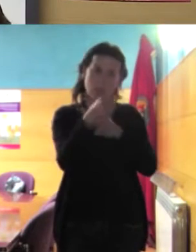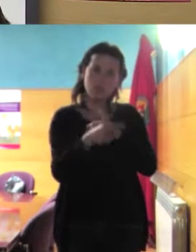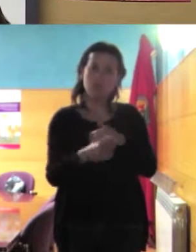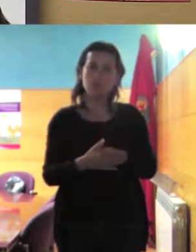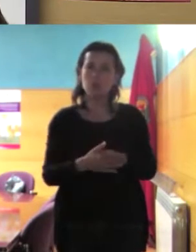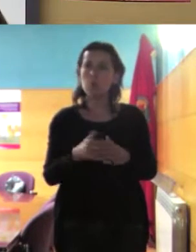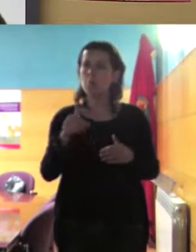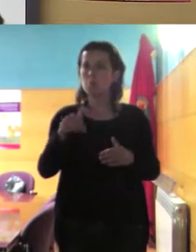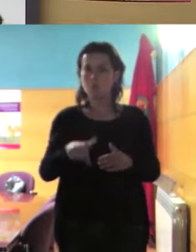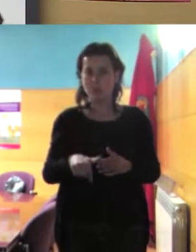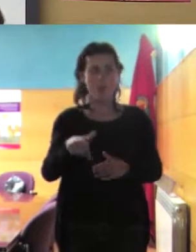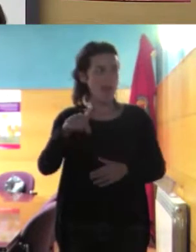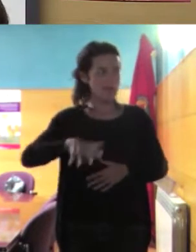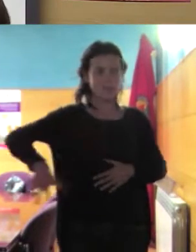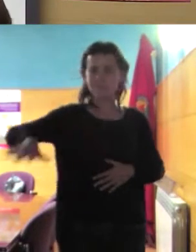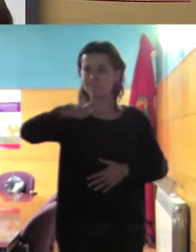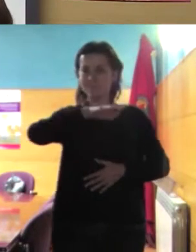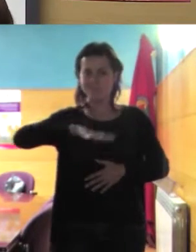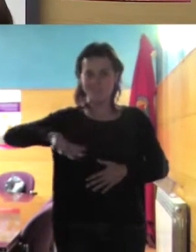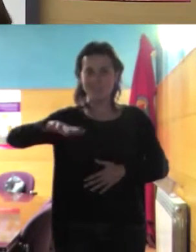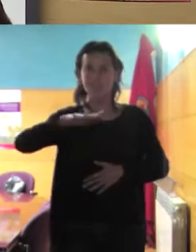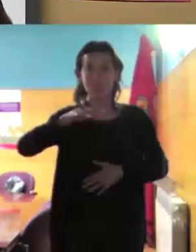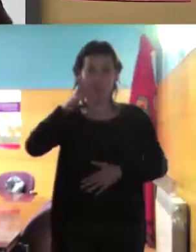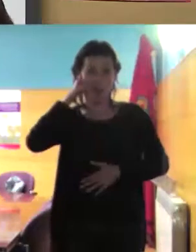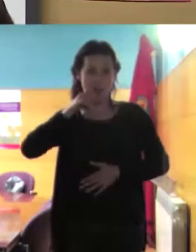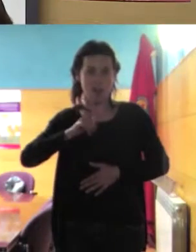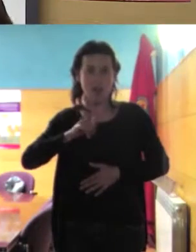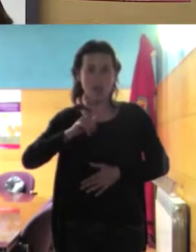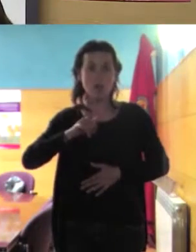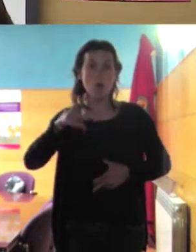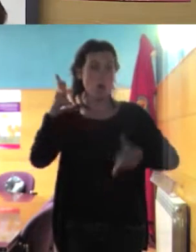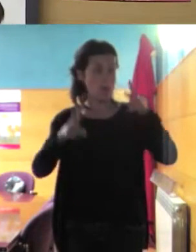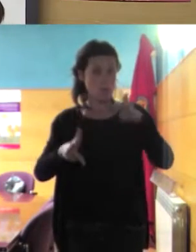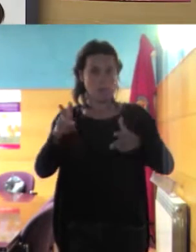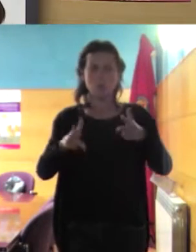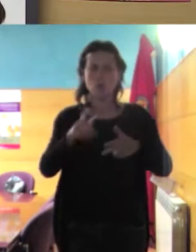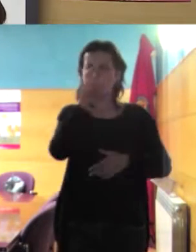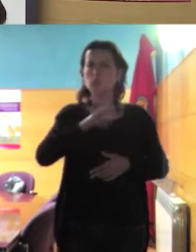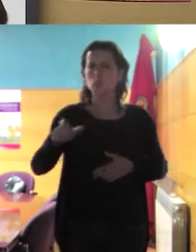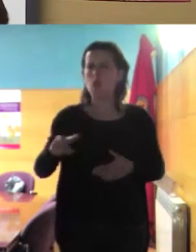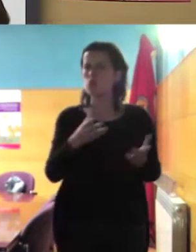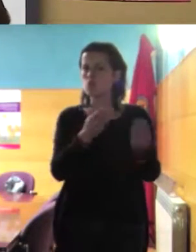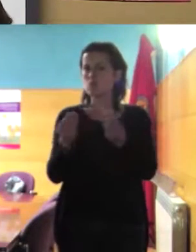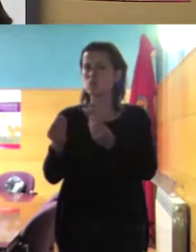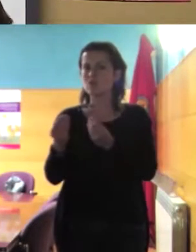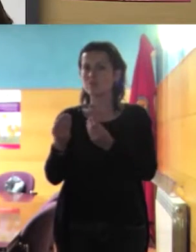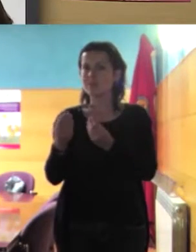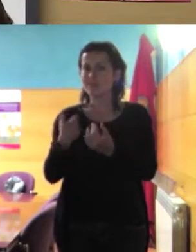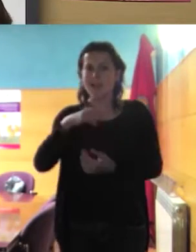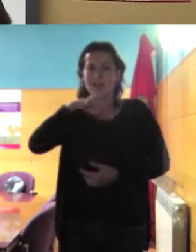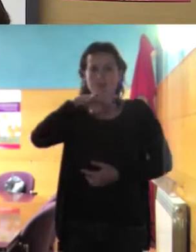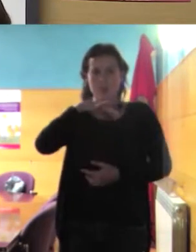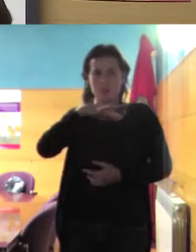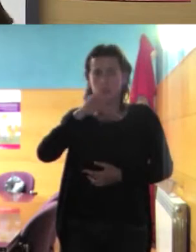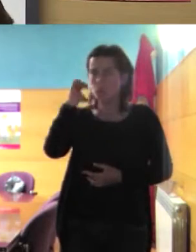en esta allanada y en esta provincia y en esta comunidad autónoma hay mucha gente que bueno menos mal